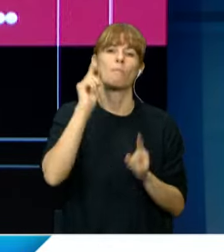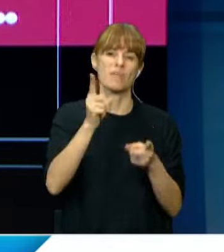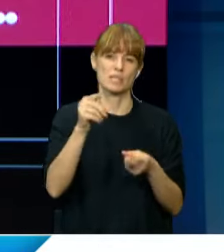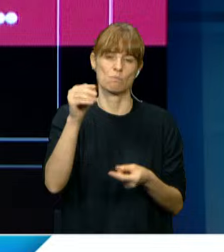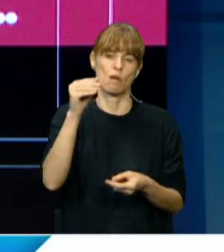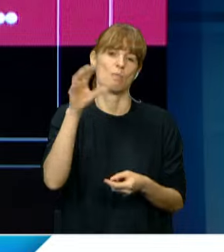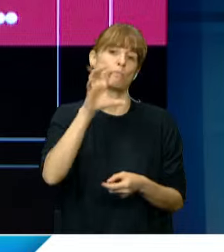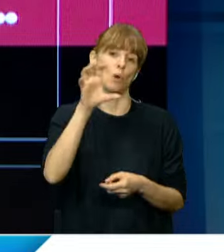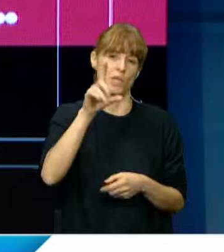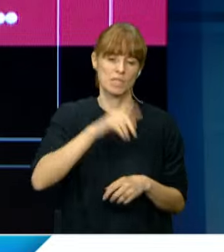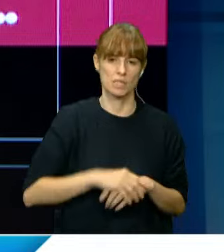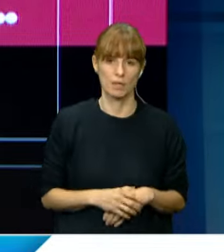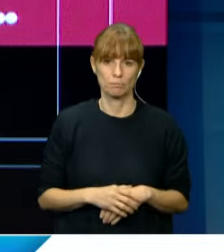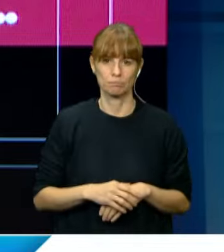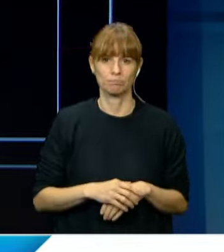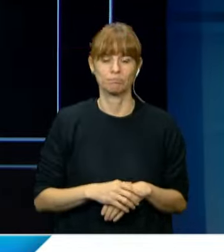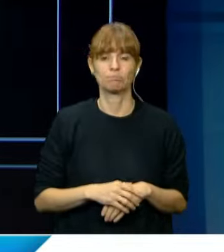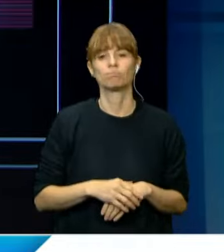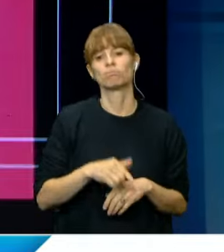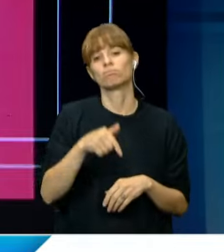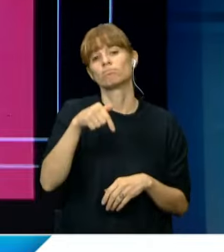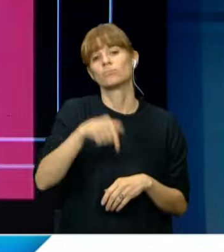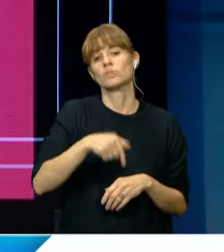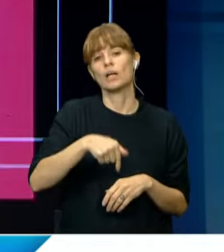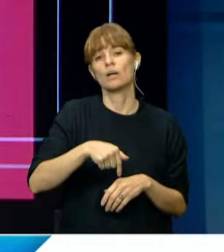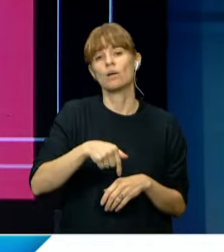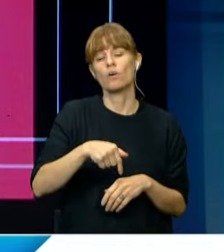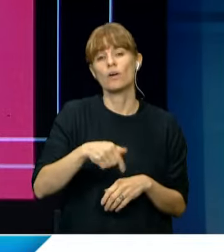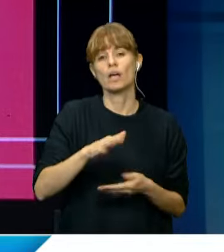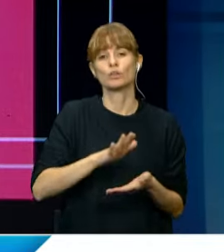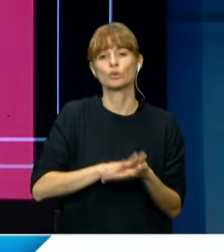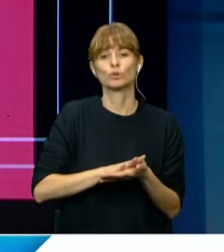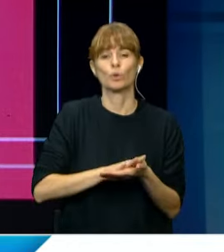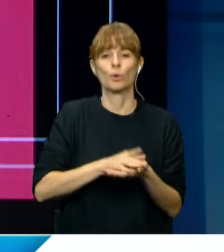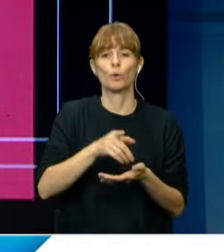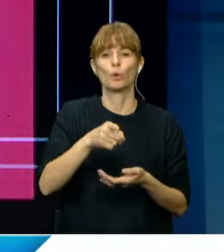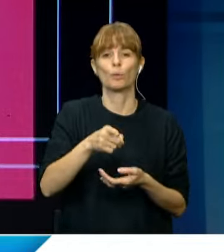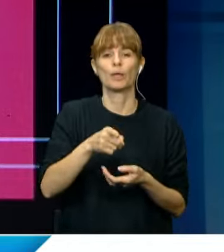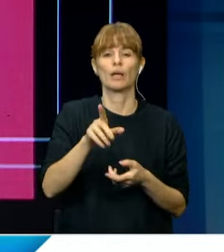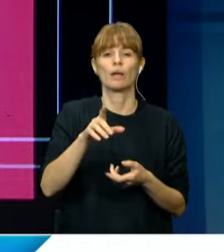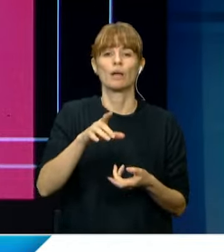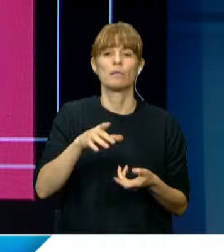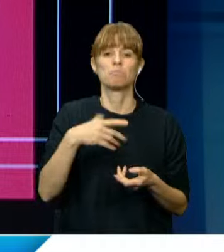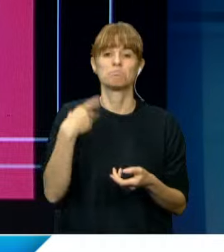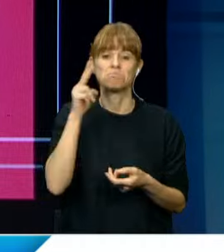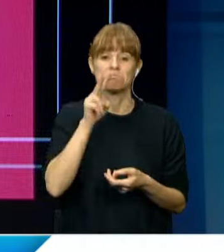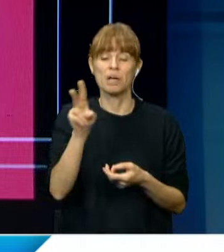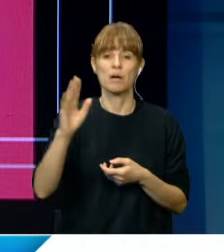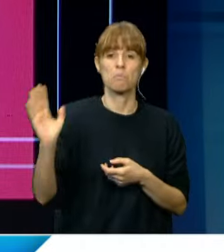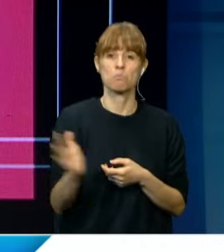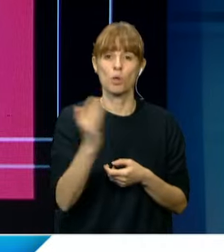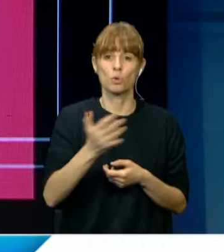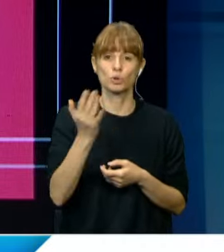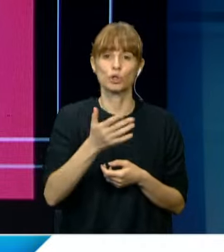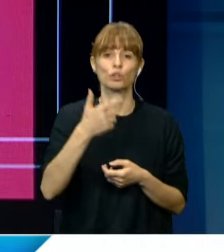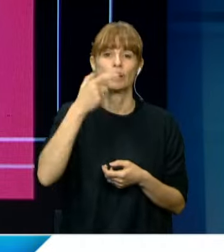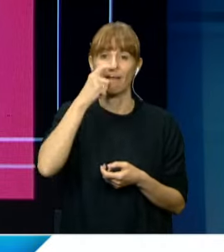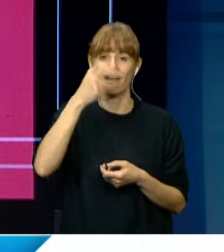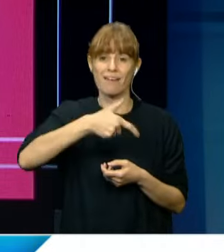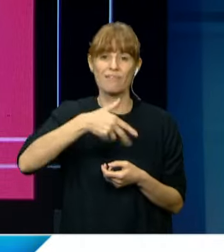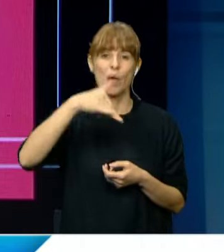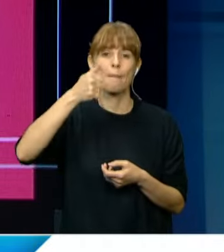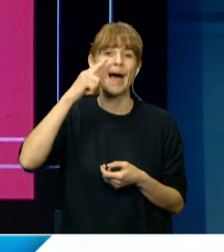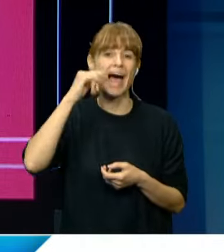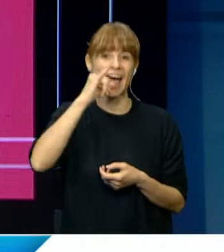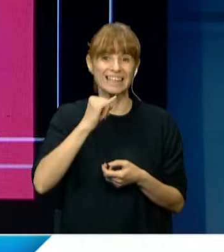Ahora pasamos a un aspecto de la sustentabilidad y vemos cómo la producción del bioetanol de maíz está